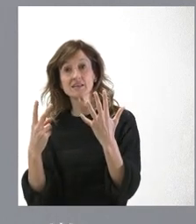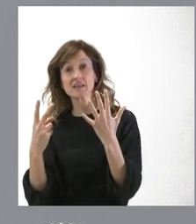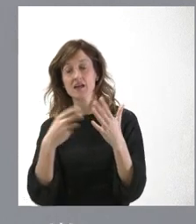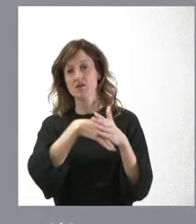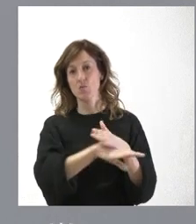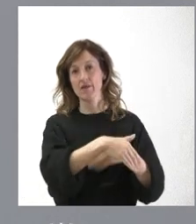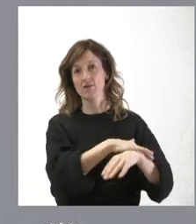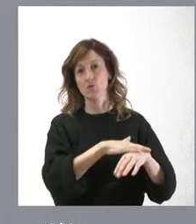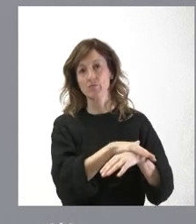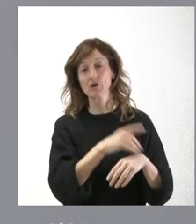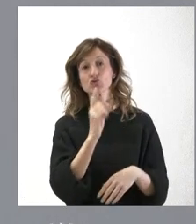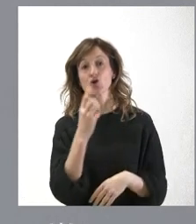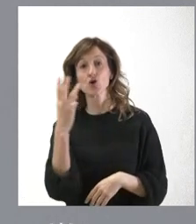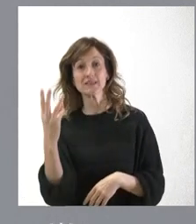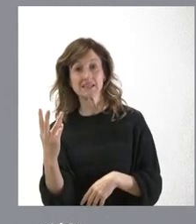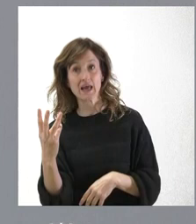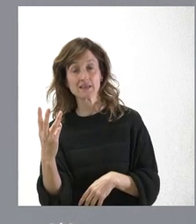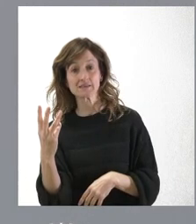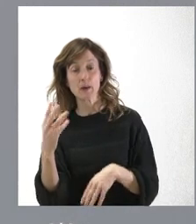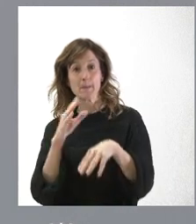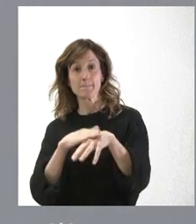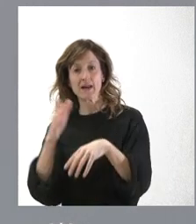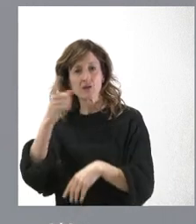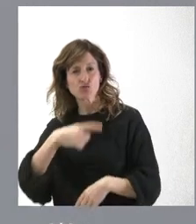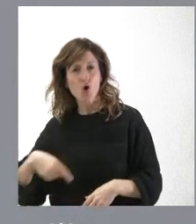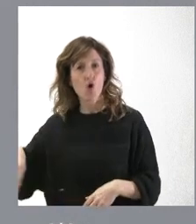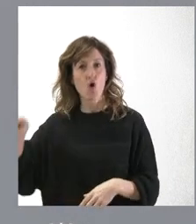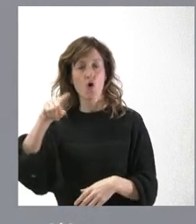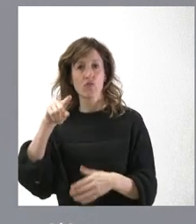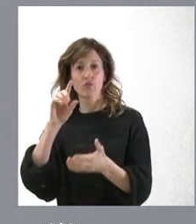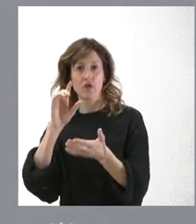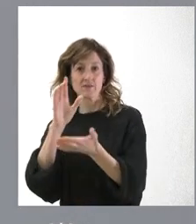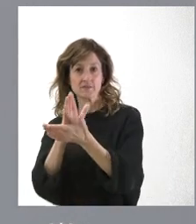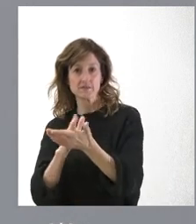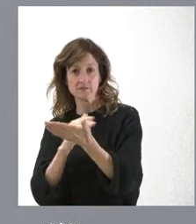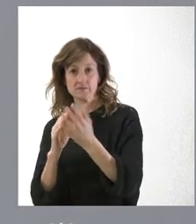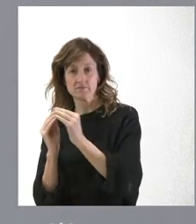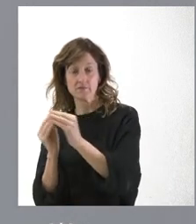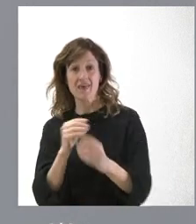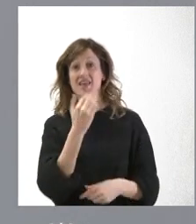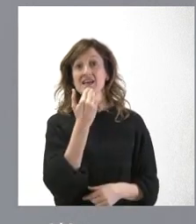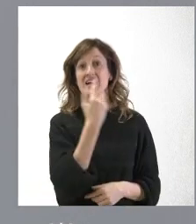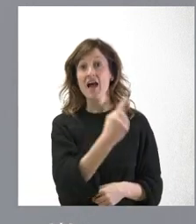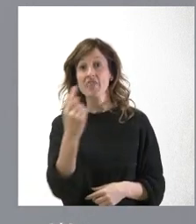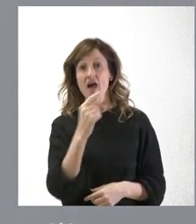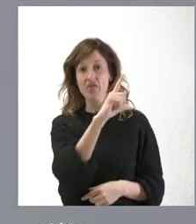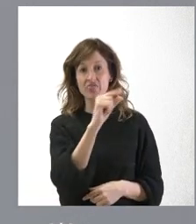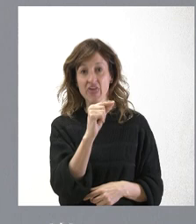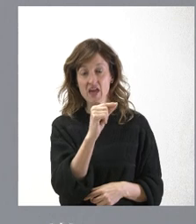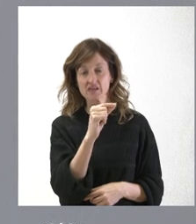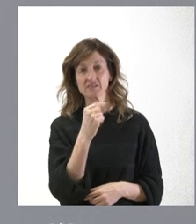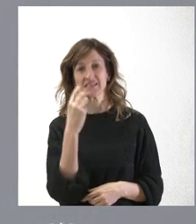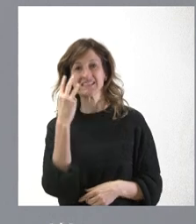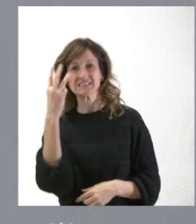al Gobierno y solo tres son para todas las comunidades autónomas juntas. De cada 100 euros, tres para las